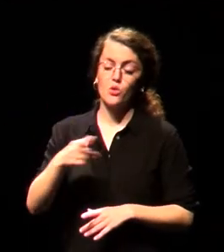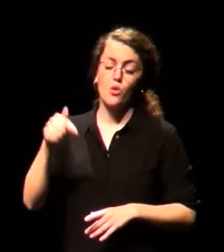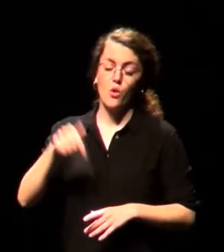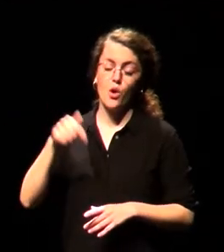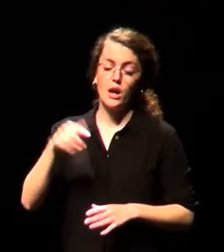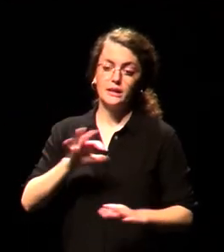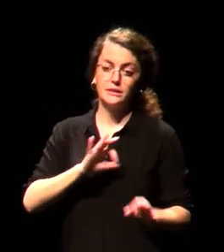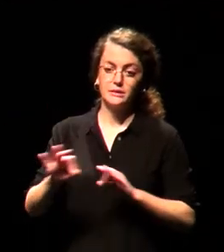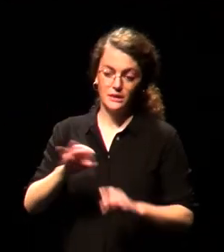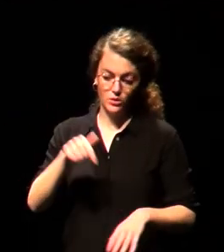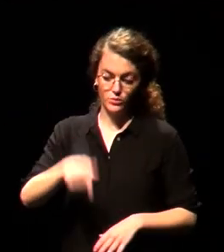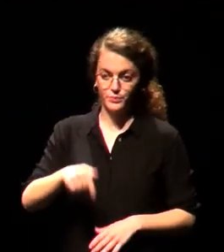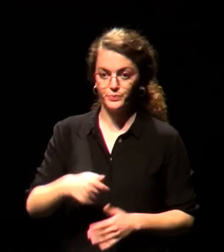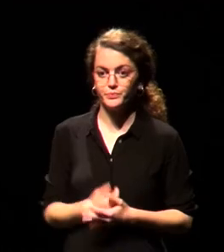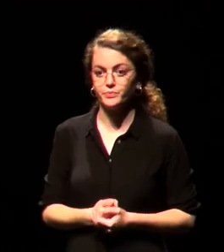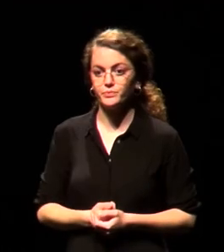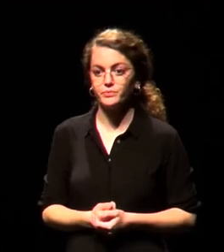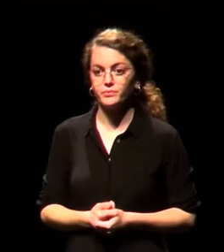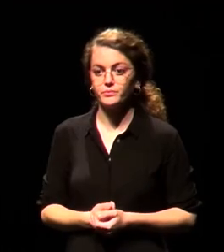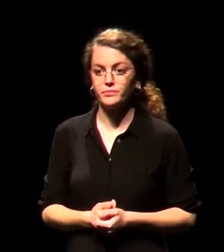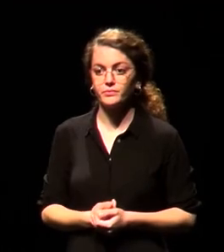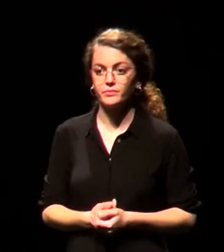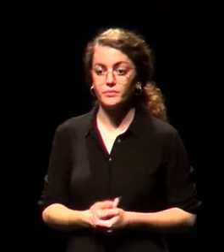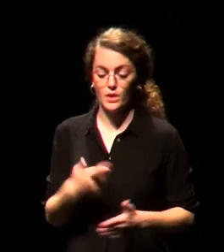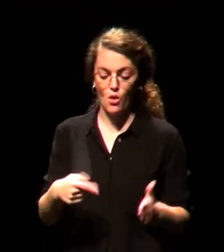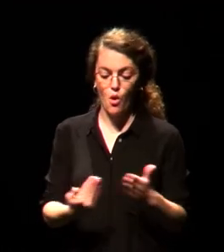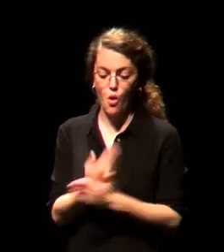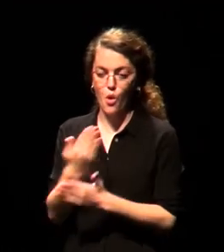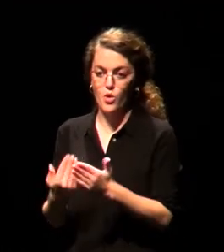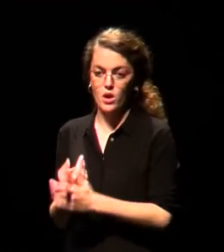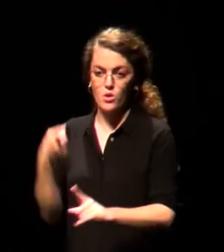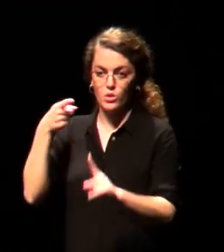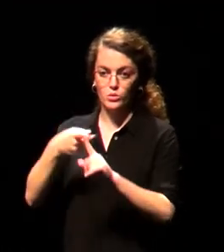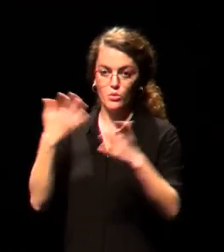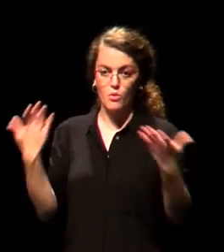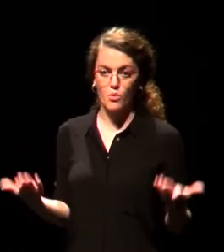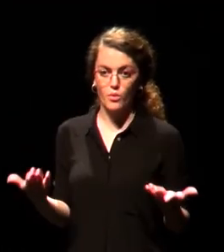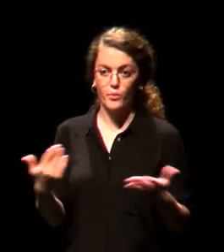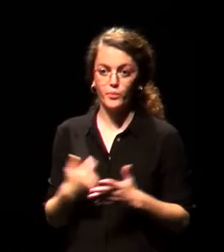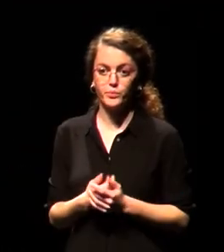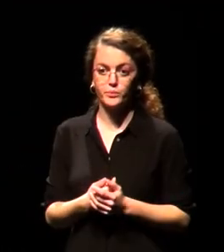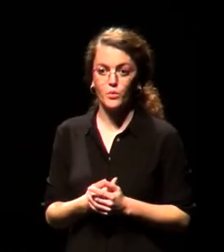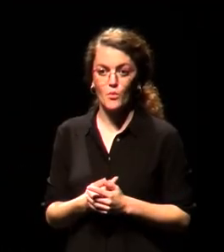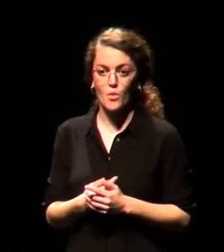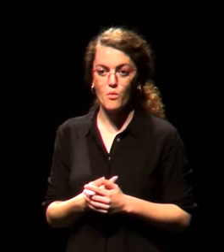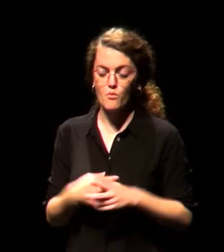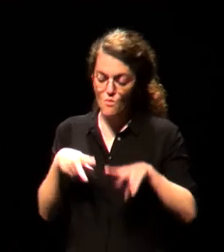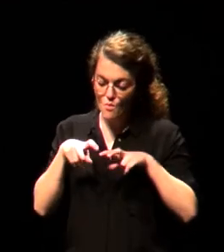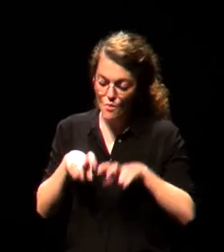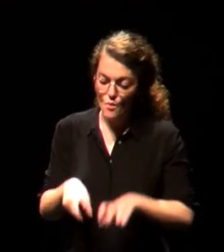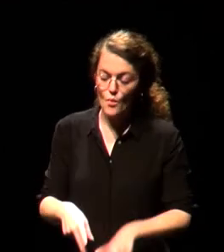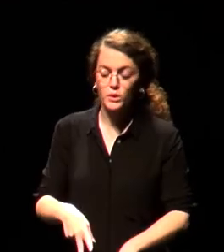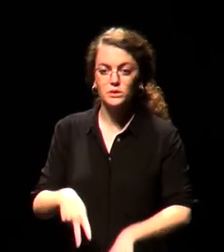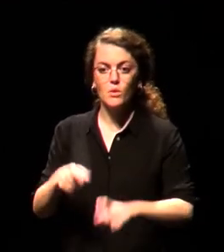En cuanto a los objetivos de las jornadas, es ahondar en objetivos artísticos y también sociales,